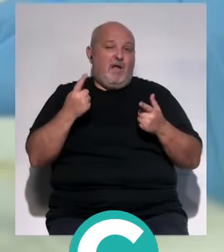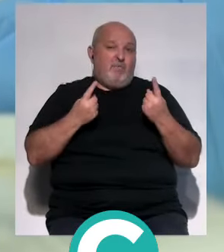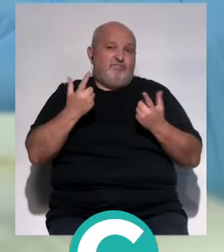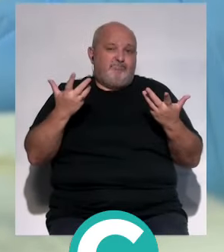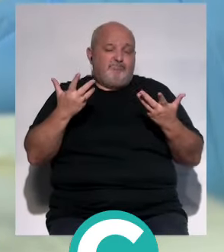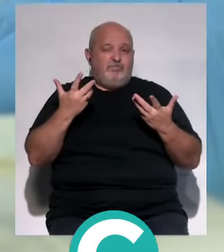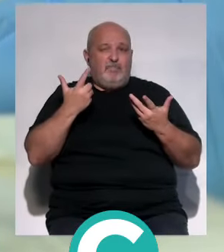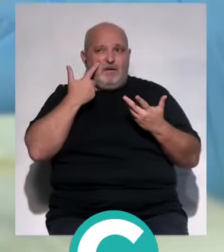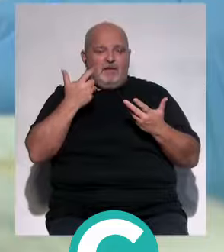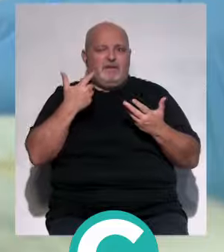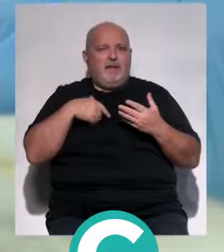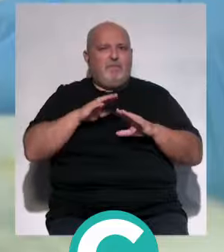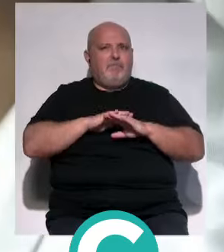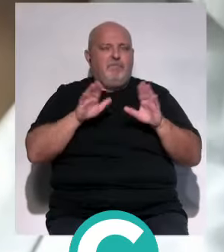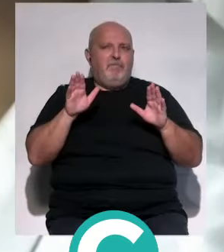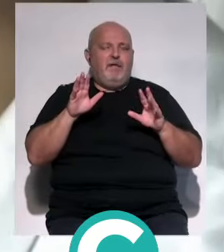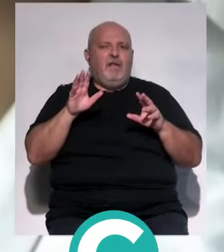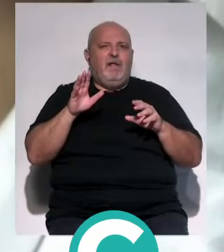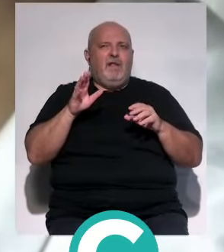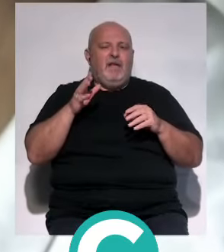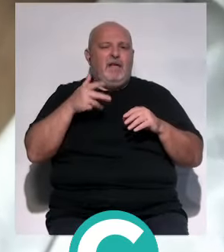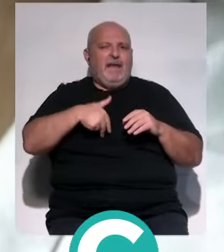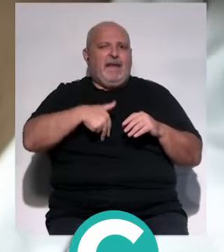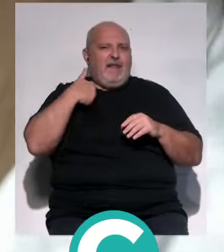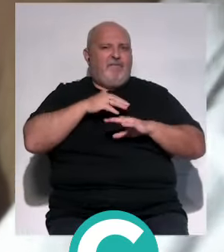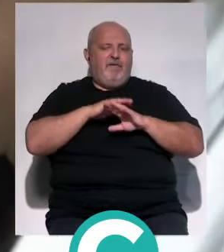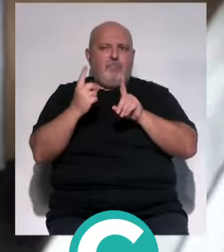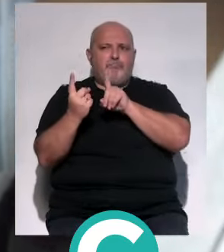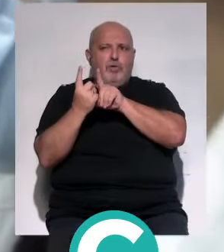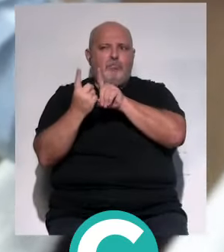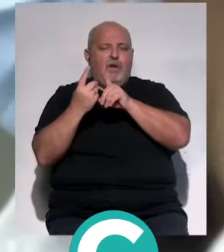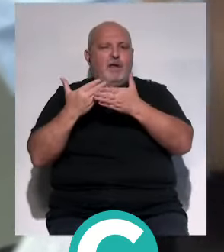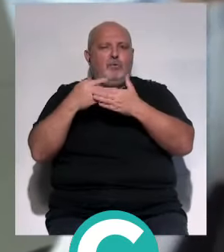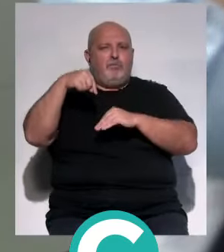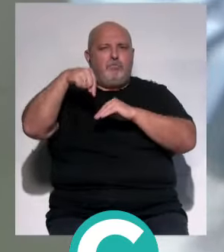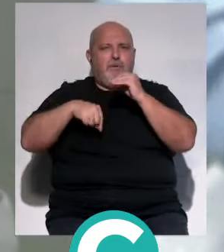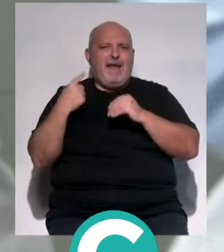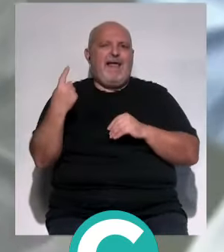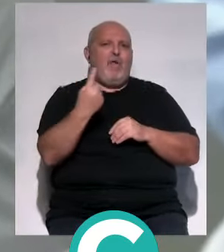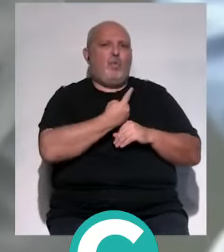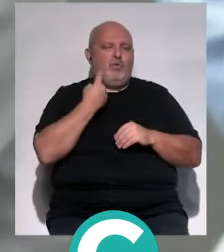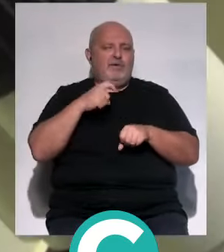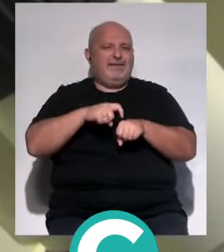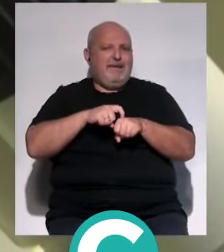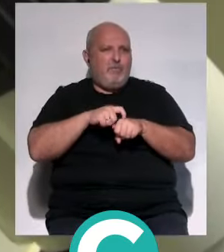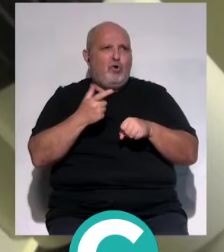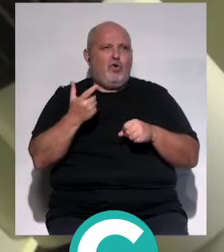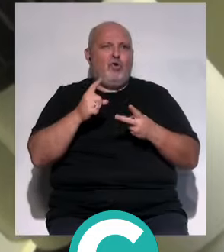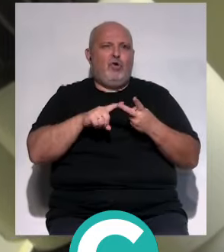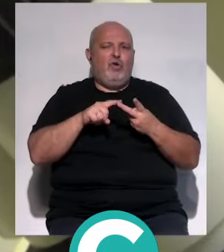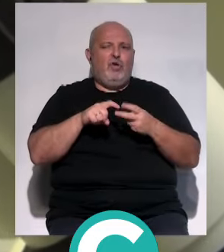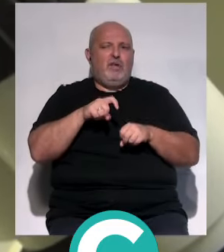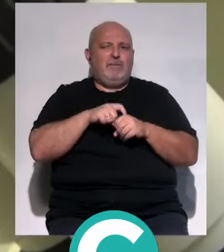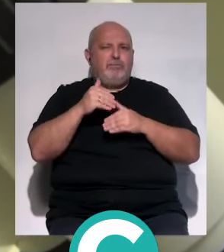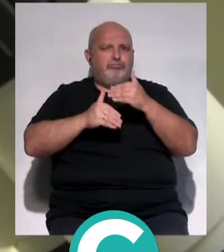ya se han dejado de aplicar tratamientos genéricos. Tratamientos genéricos, estudia qué cáncer es, qué tipo está, en qué